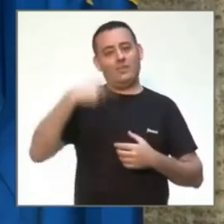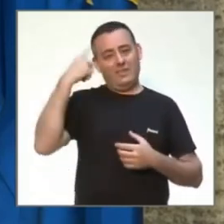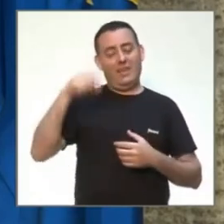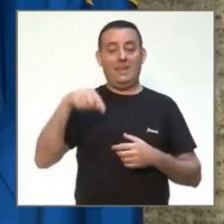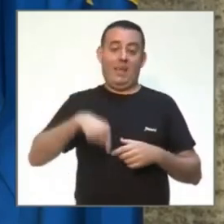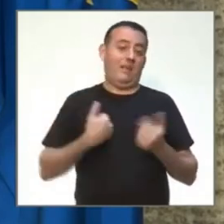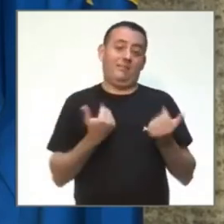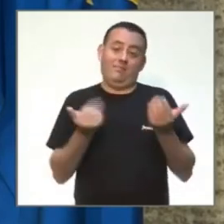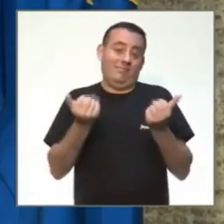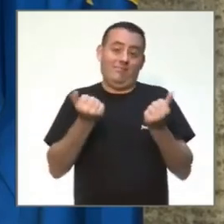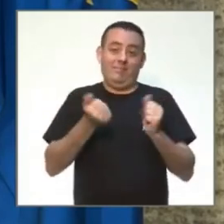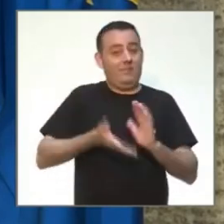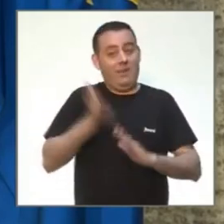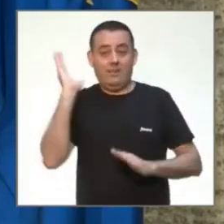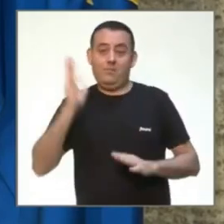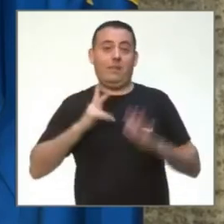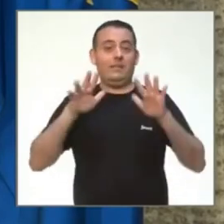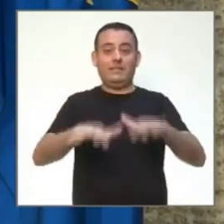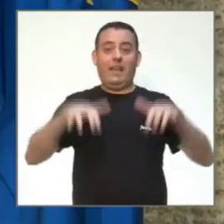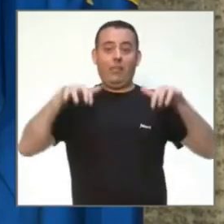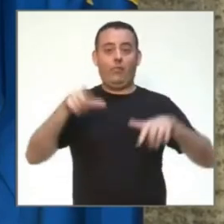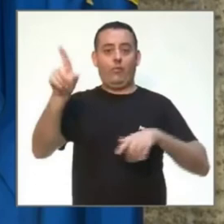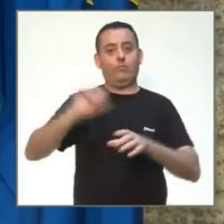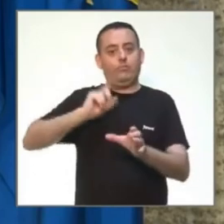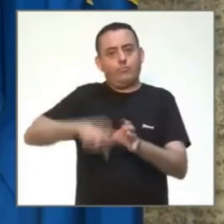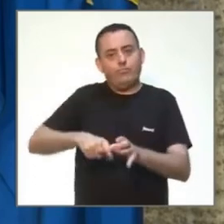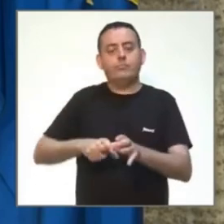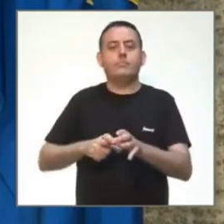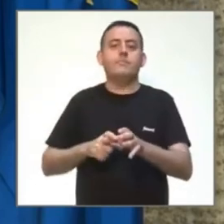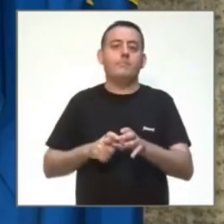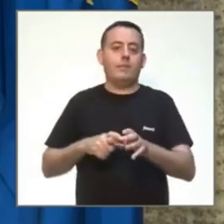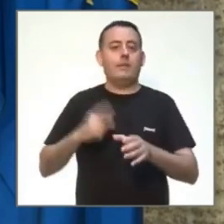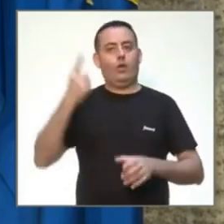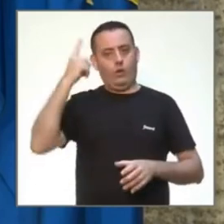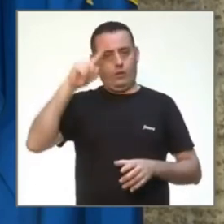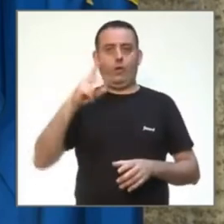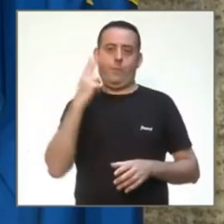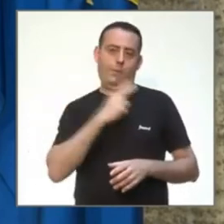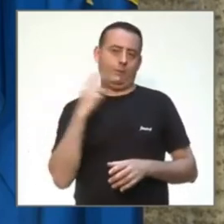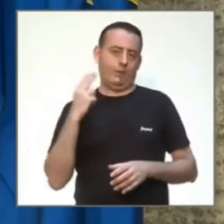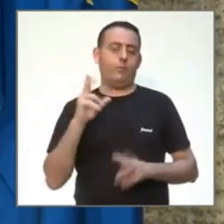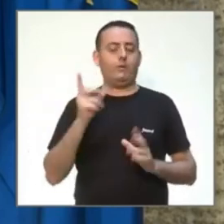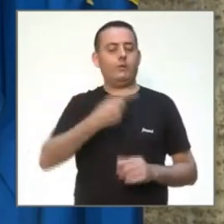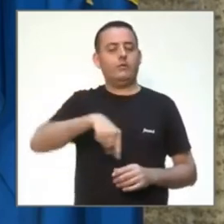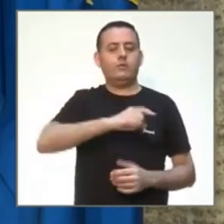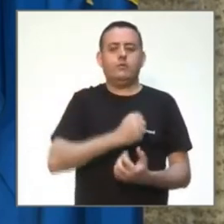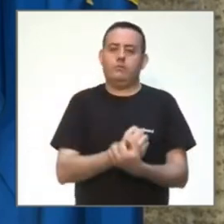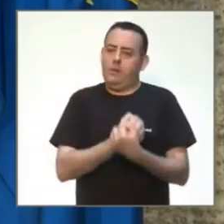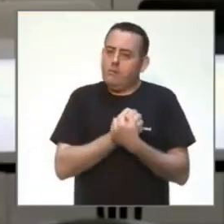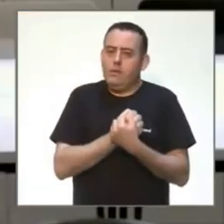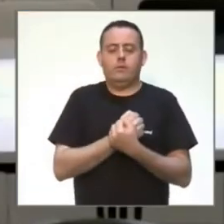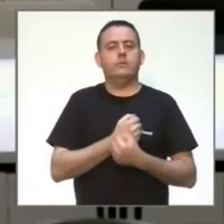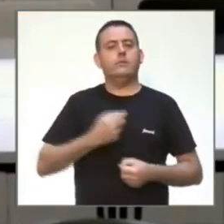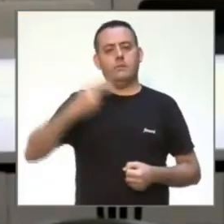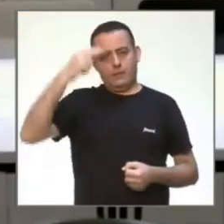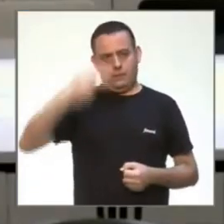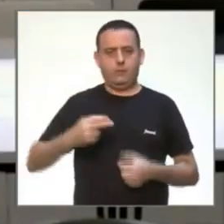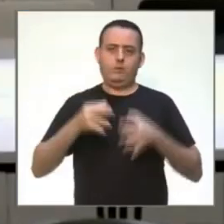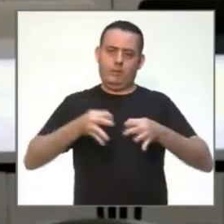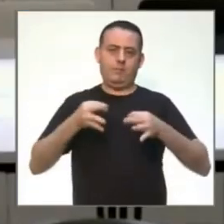que ir al Senado, pero sabes que tienes nuestro afecto y nuestro reconocimiento permanente. Gracias, ministro.